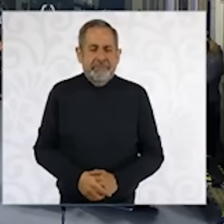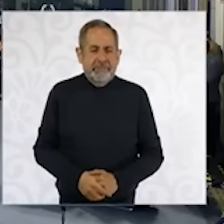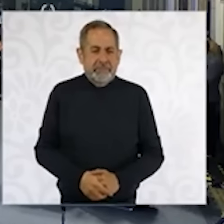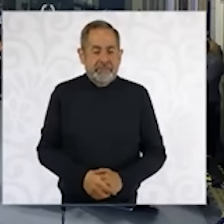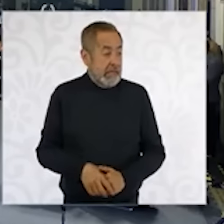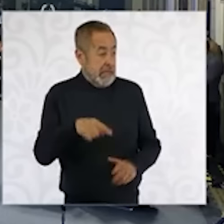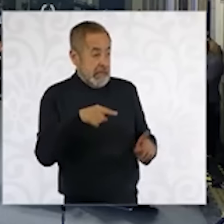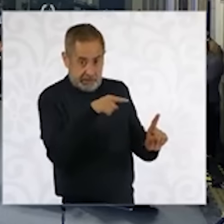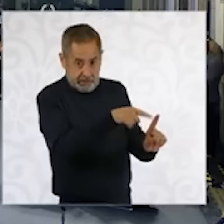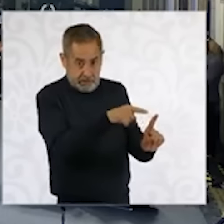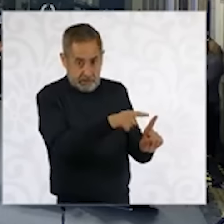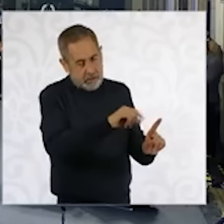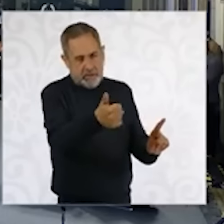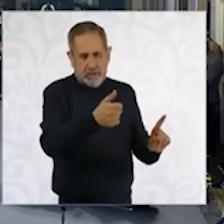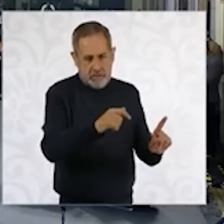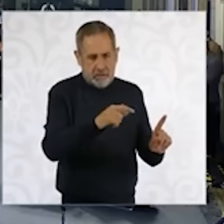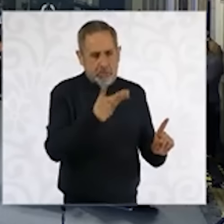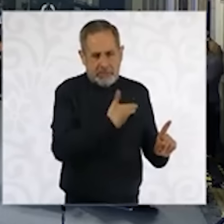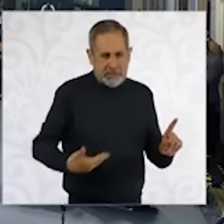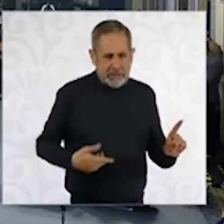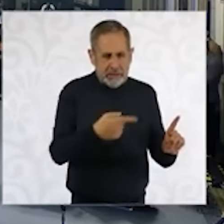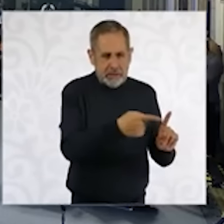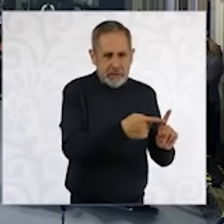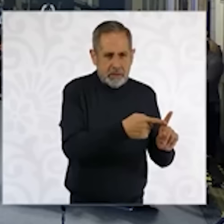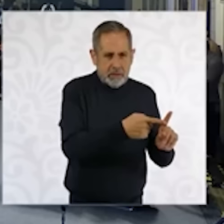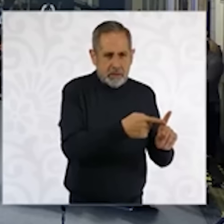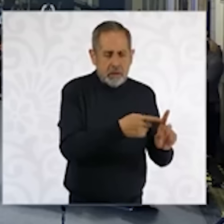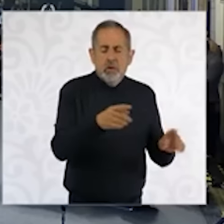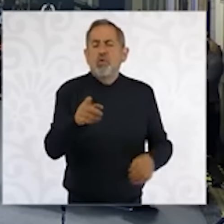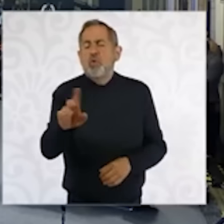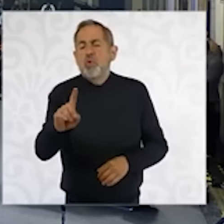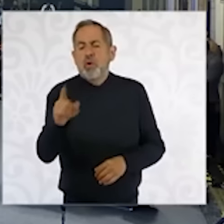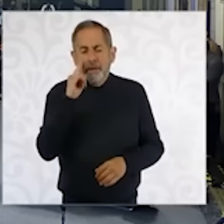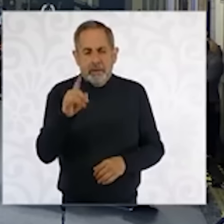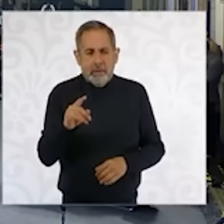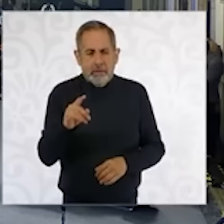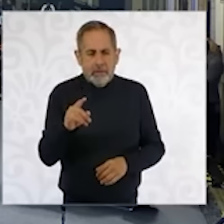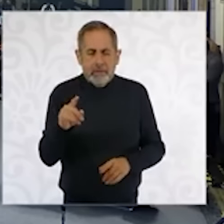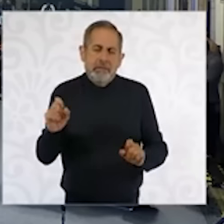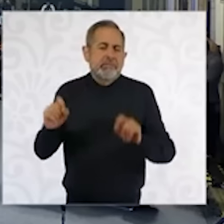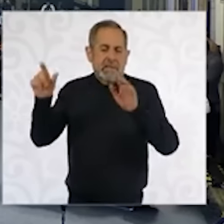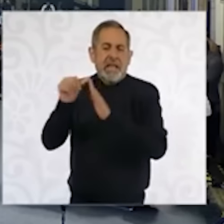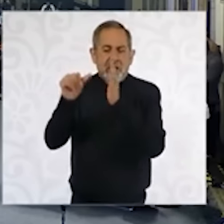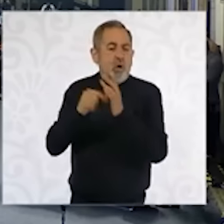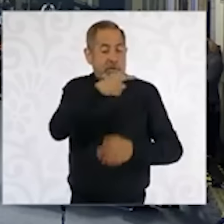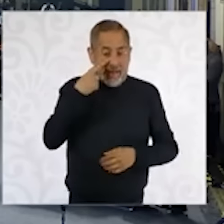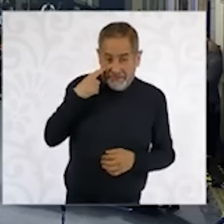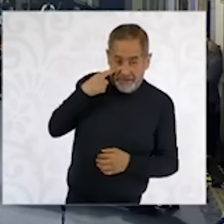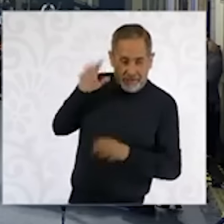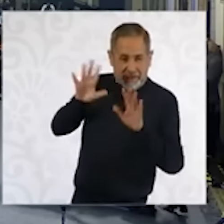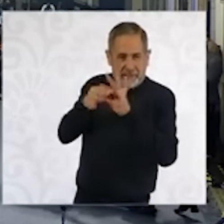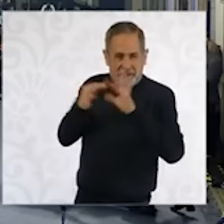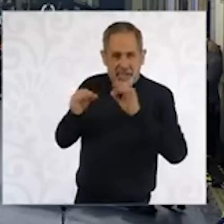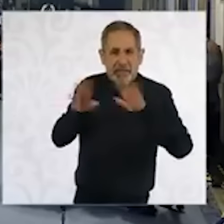Él quiso privatizar… No, no, no, el… Bueno, es el artículo del Washington Post, miren, váyanse al